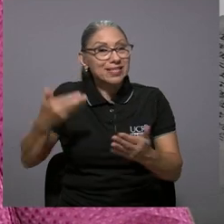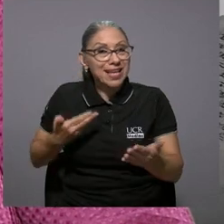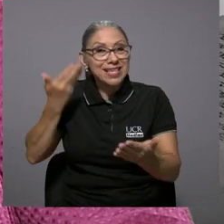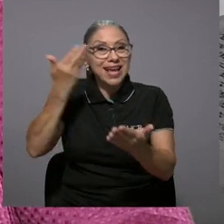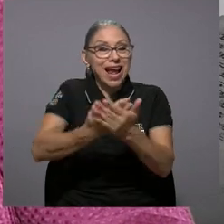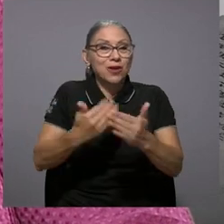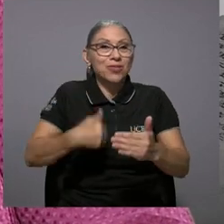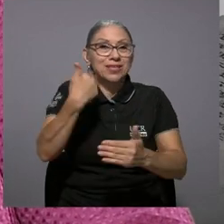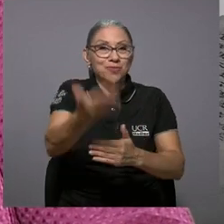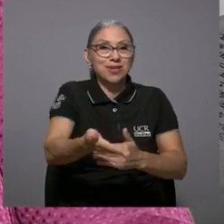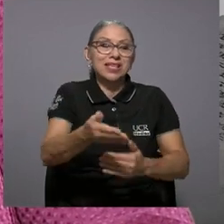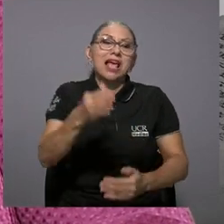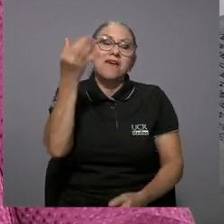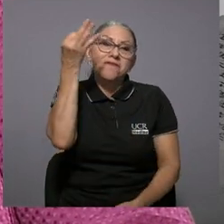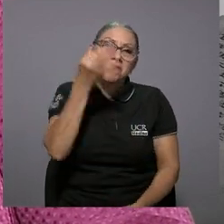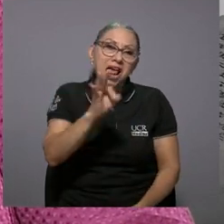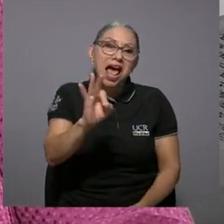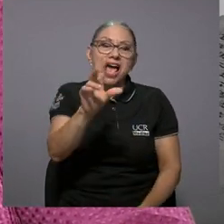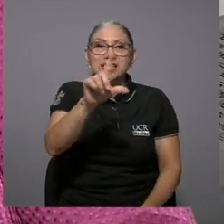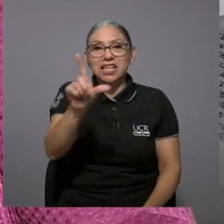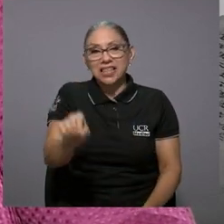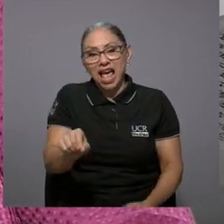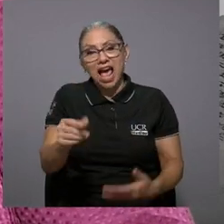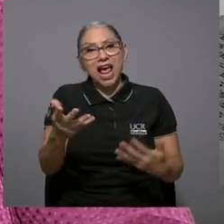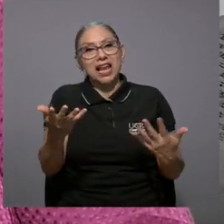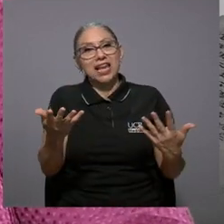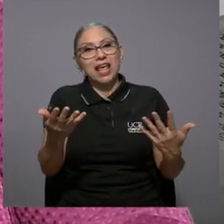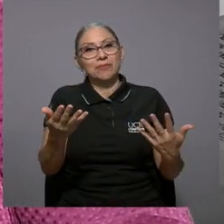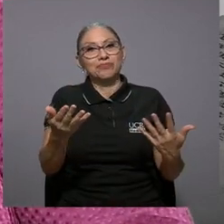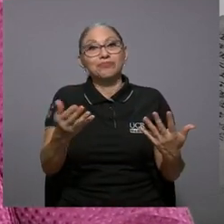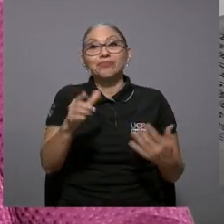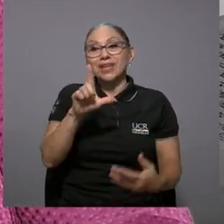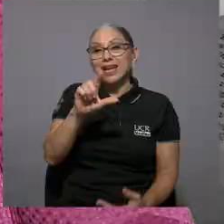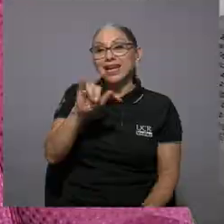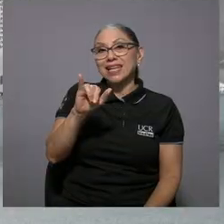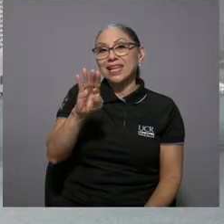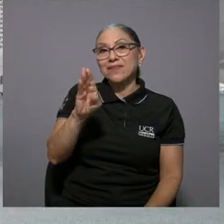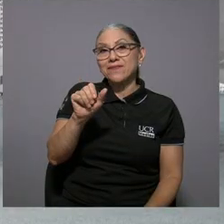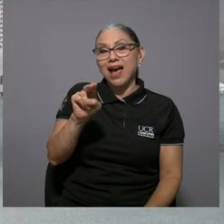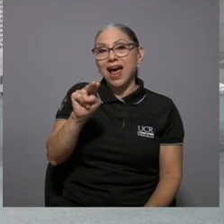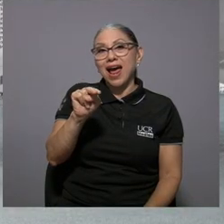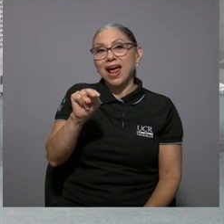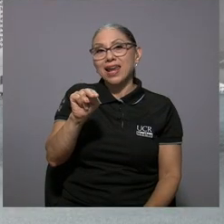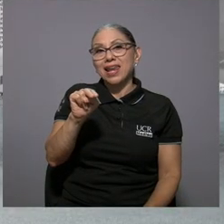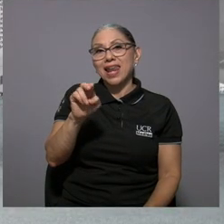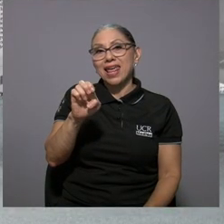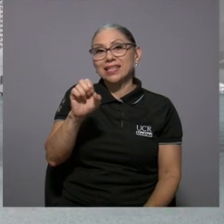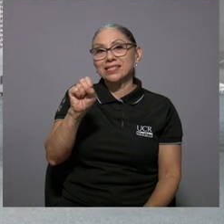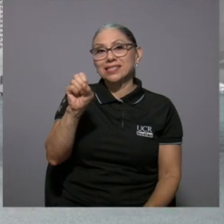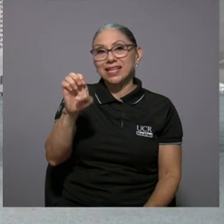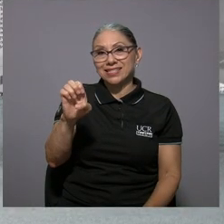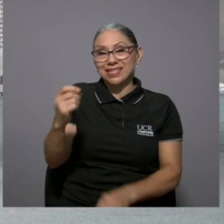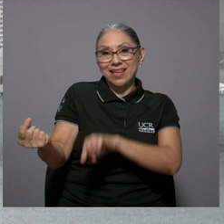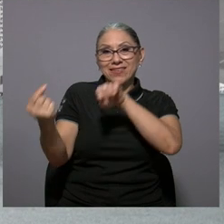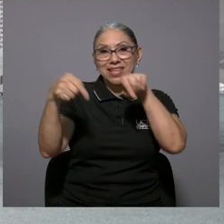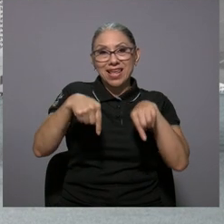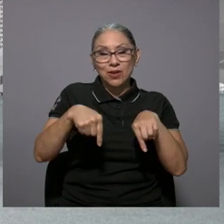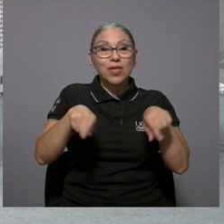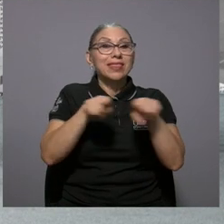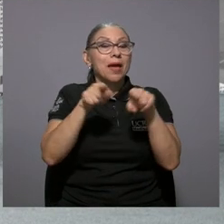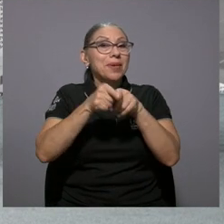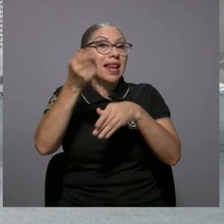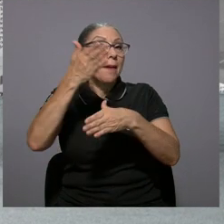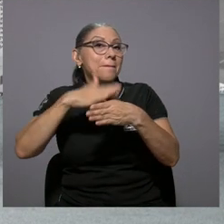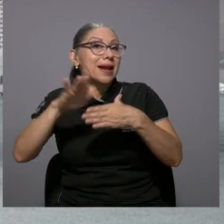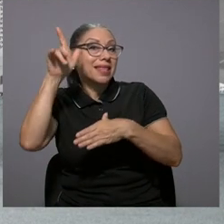incluso de unas que llegaron posteriormente de Francia de Italia de los libaneses que vinieron al